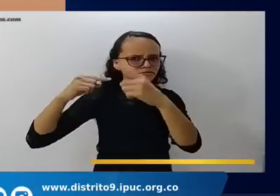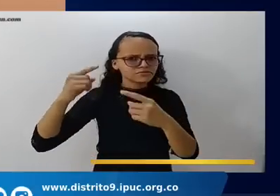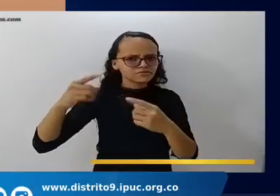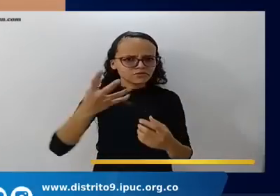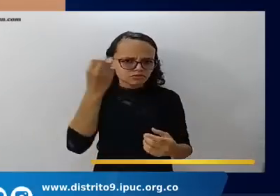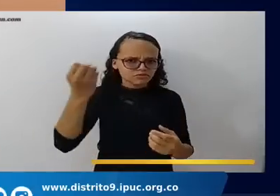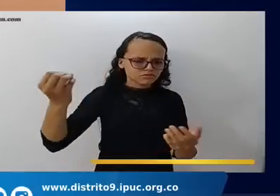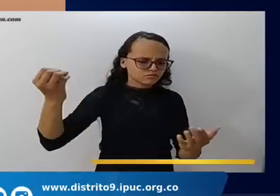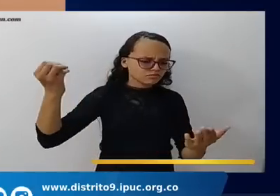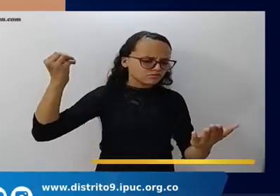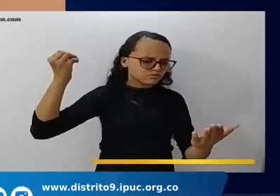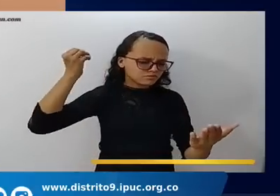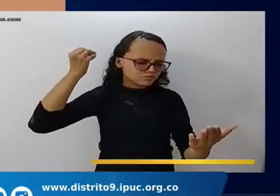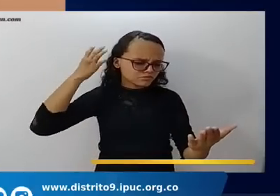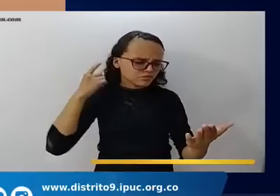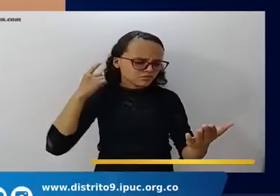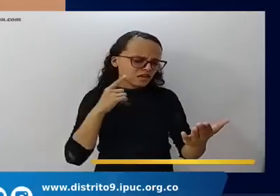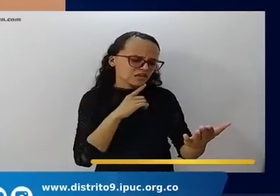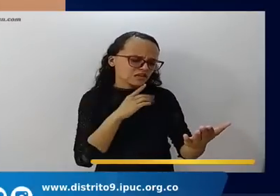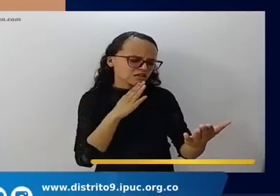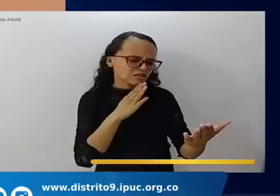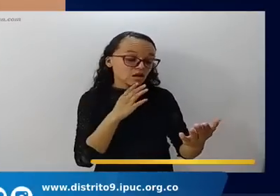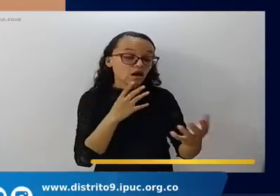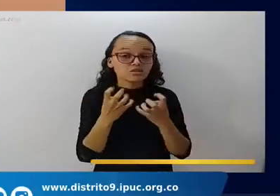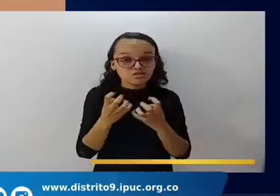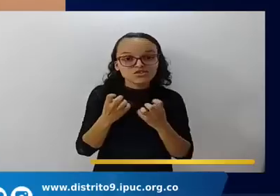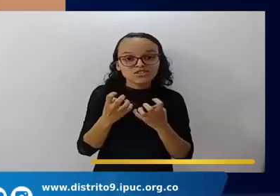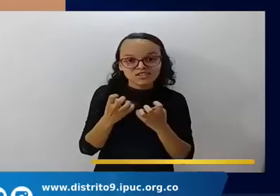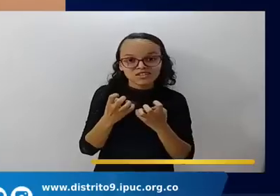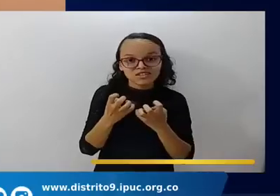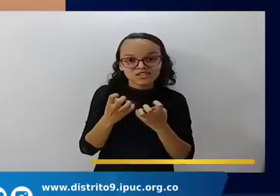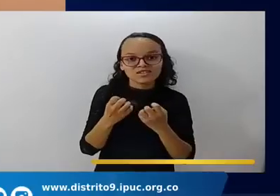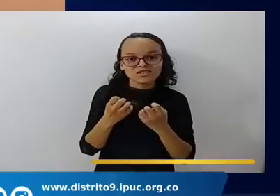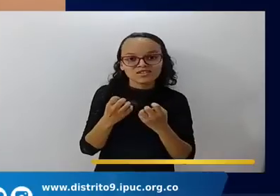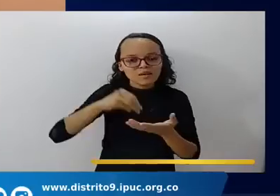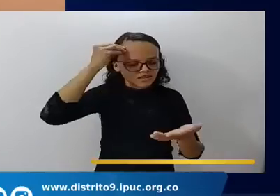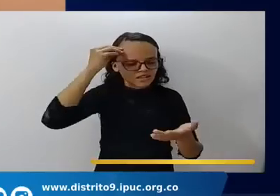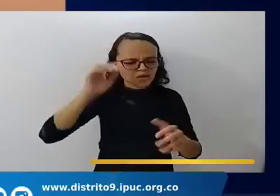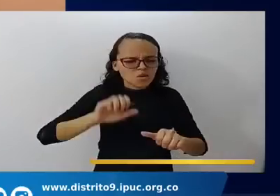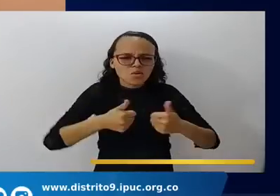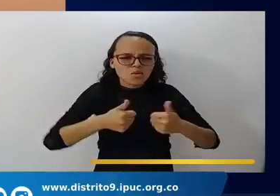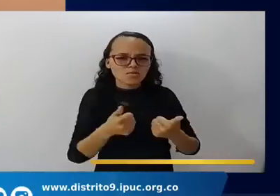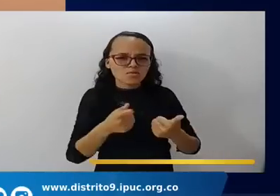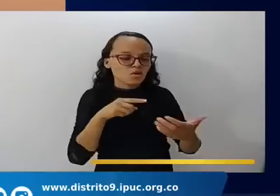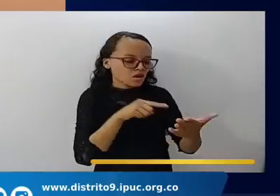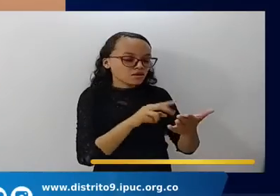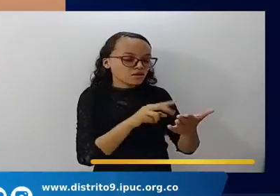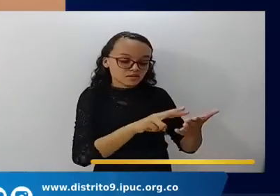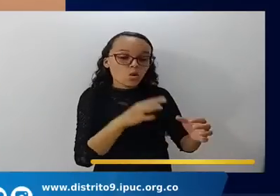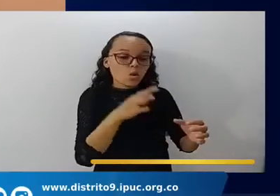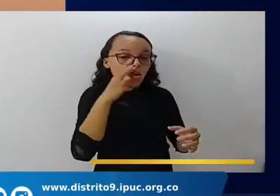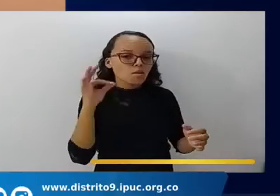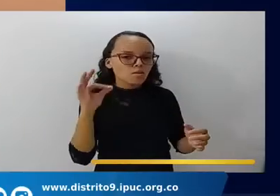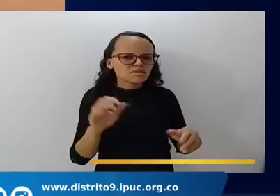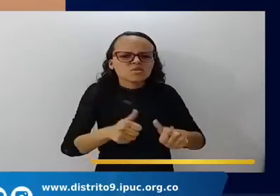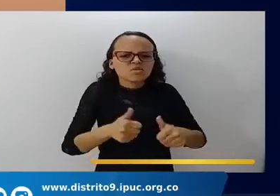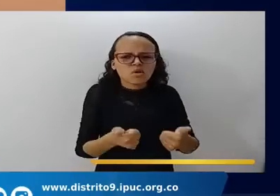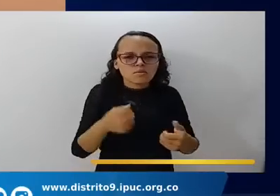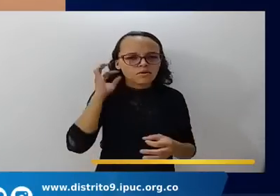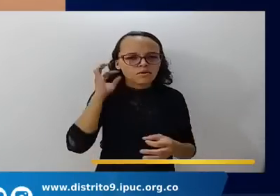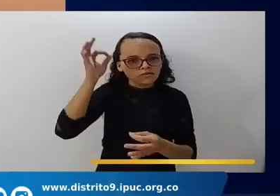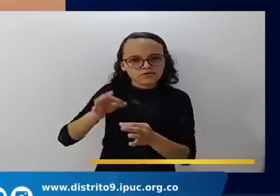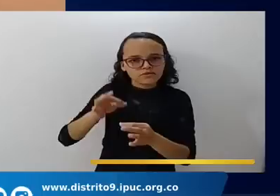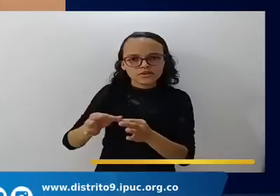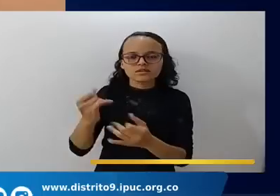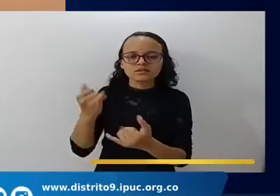Como diciéndome, ¿quieres aprender cómo hicieron ellos para permanecer fieles y